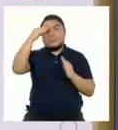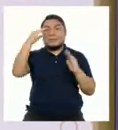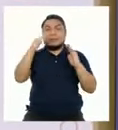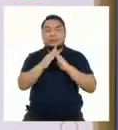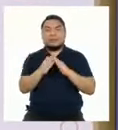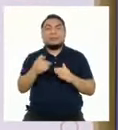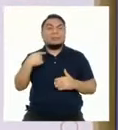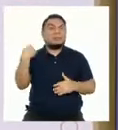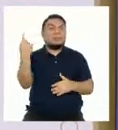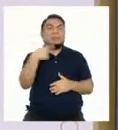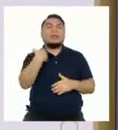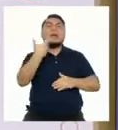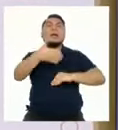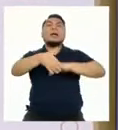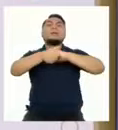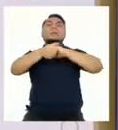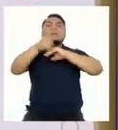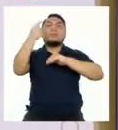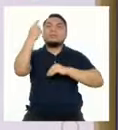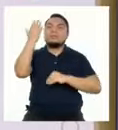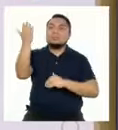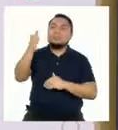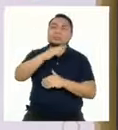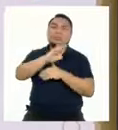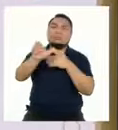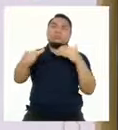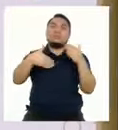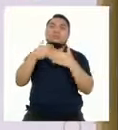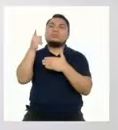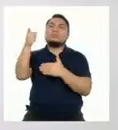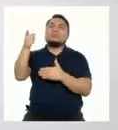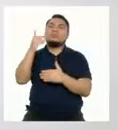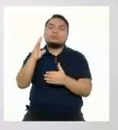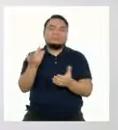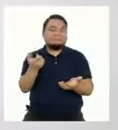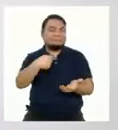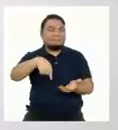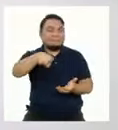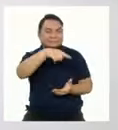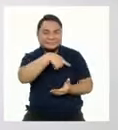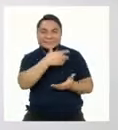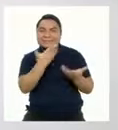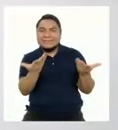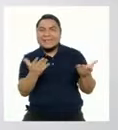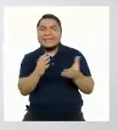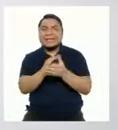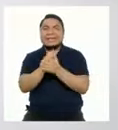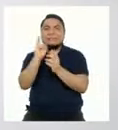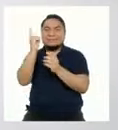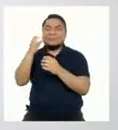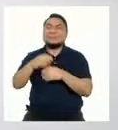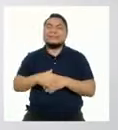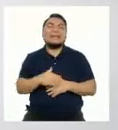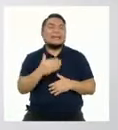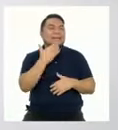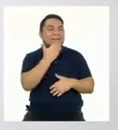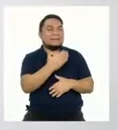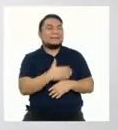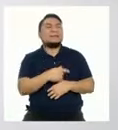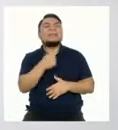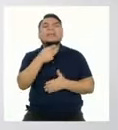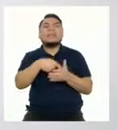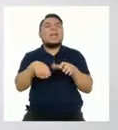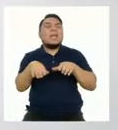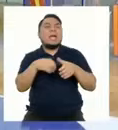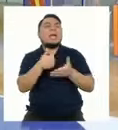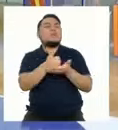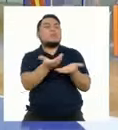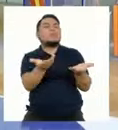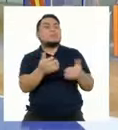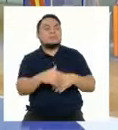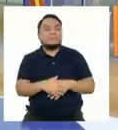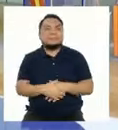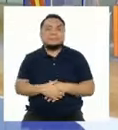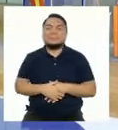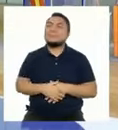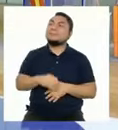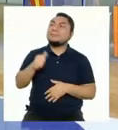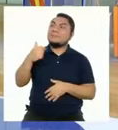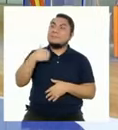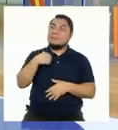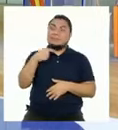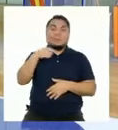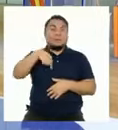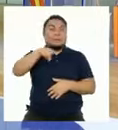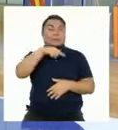Casa, nuestros saludos para usted y todos sus colegas. Gracias, Yarenis. ¿En qué te puedo ayudar hoy? Cuéntame. Bueno,